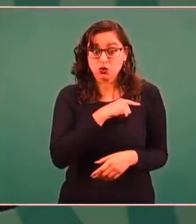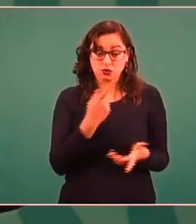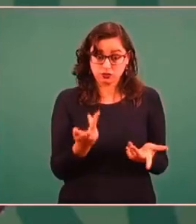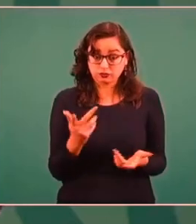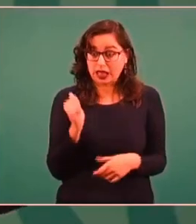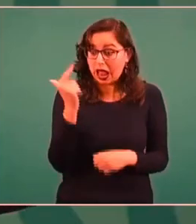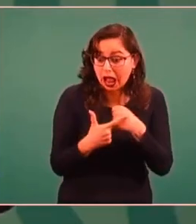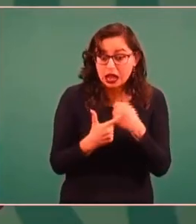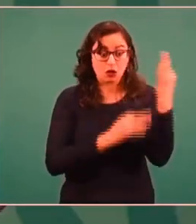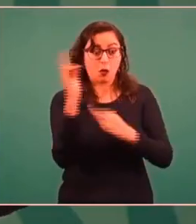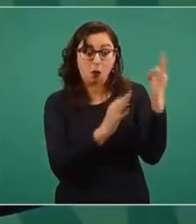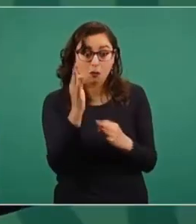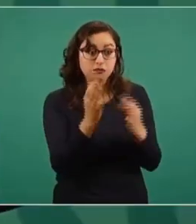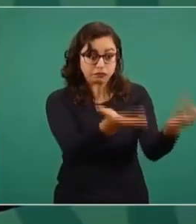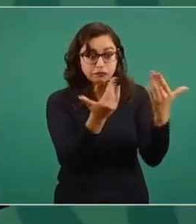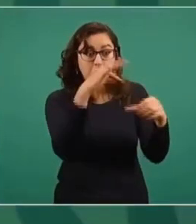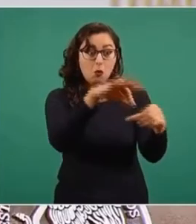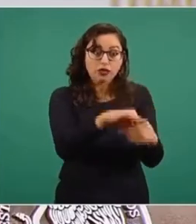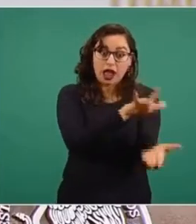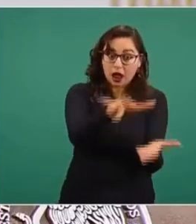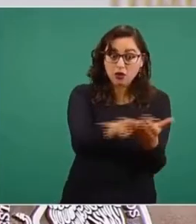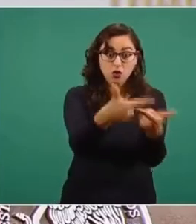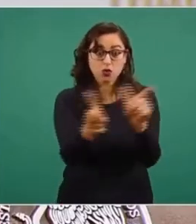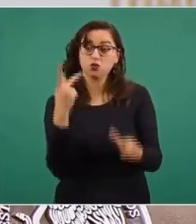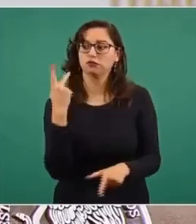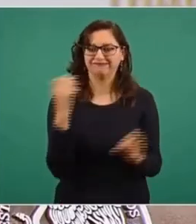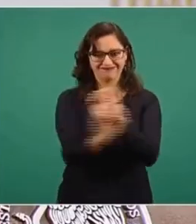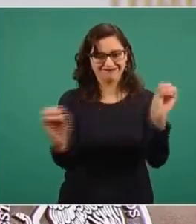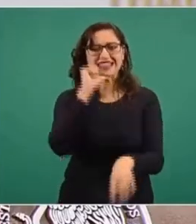ningún acto de propaganda. Nada absolutamente.